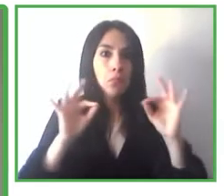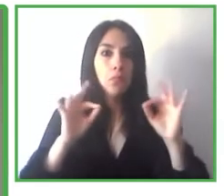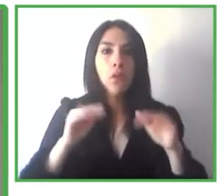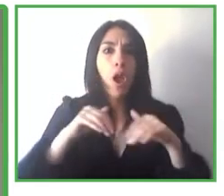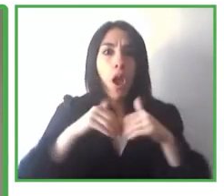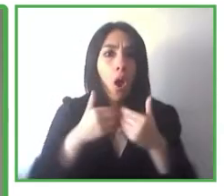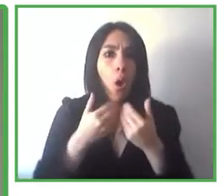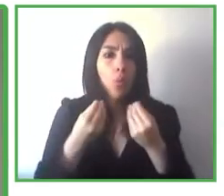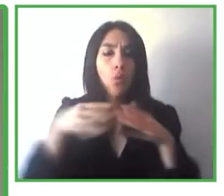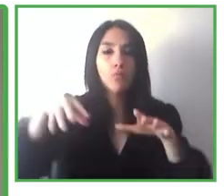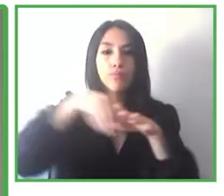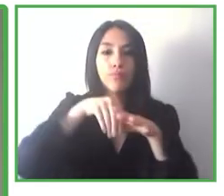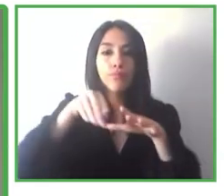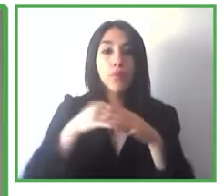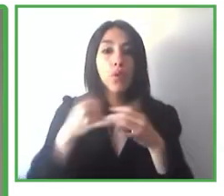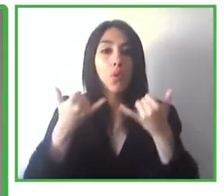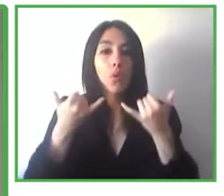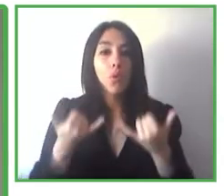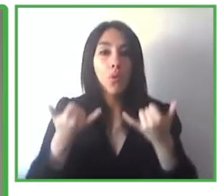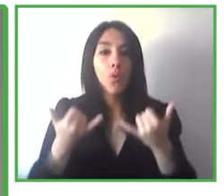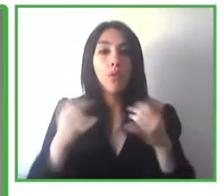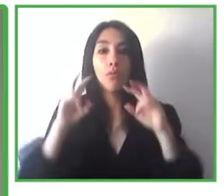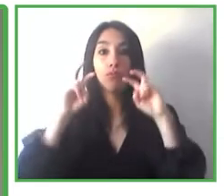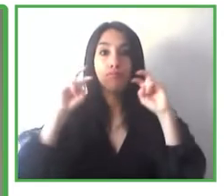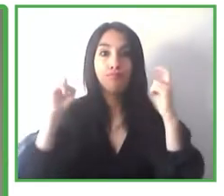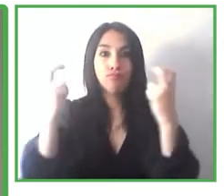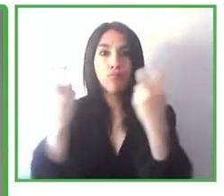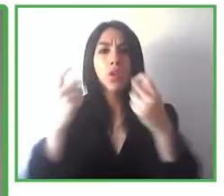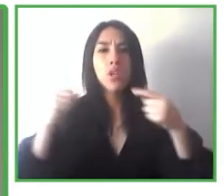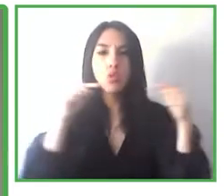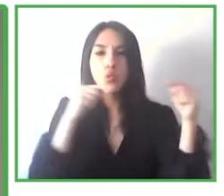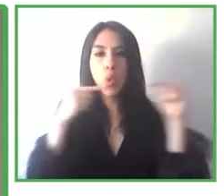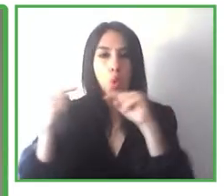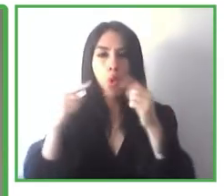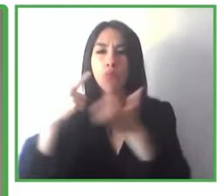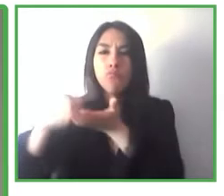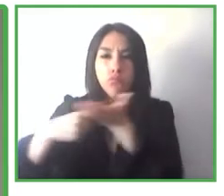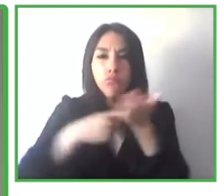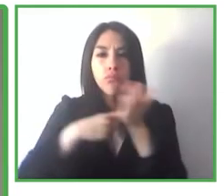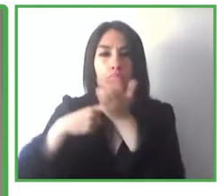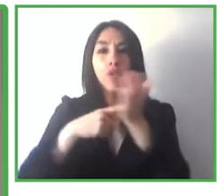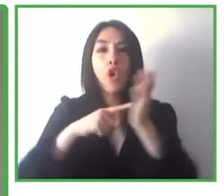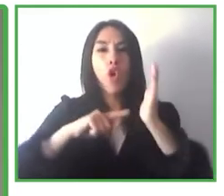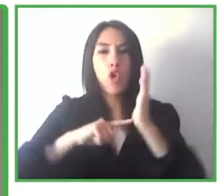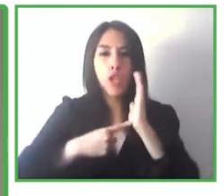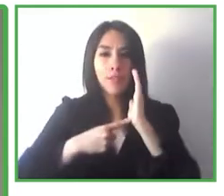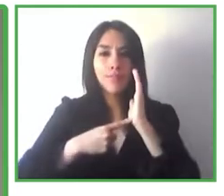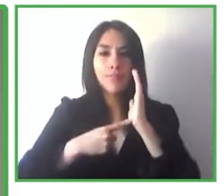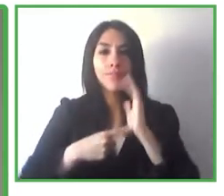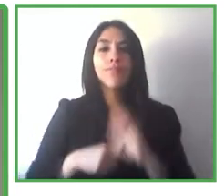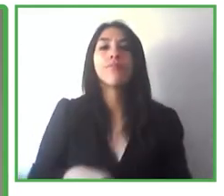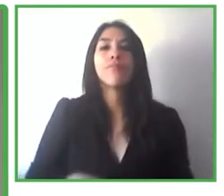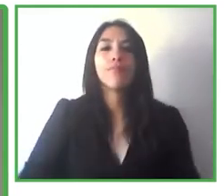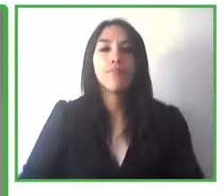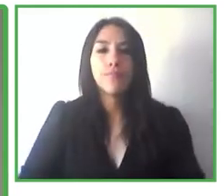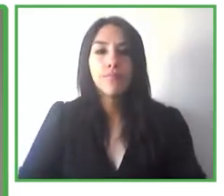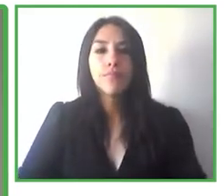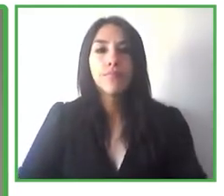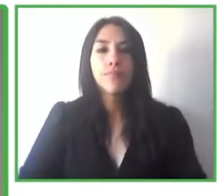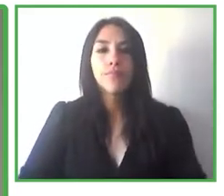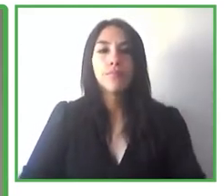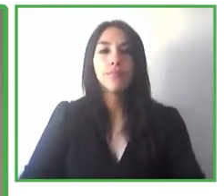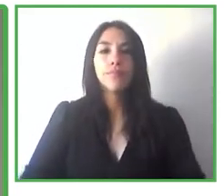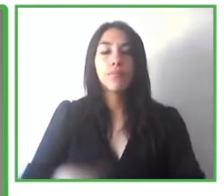sobre tecnologías emergentes o tecnologías de vanguardia que pueden ayudar y que de hecho ya están ayudando a